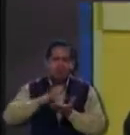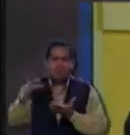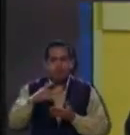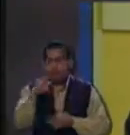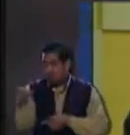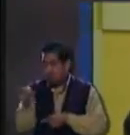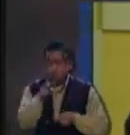Y uno, como como